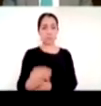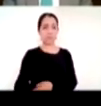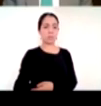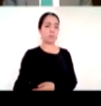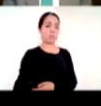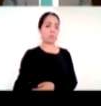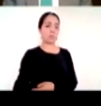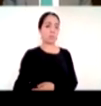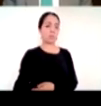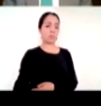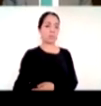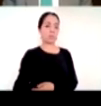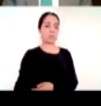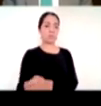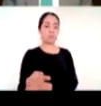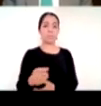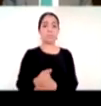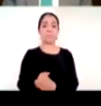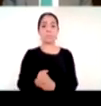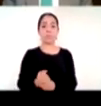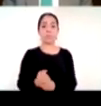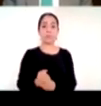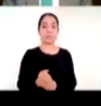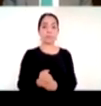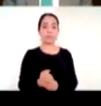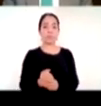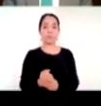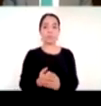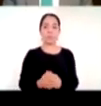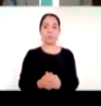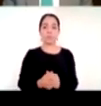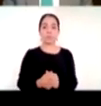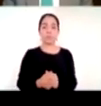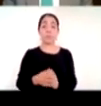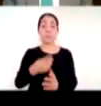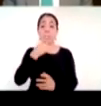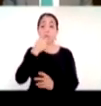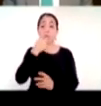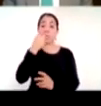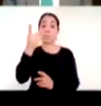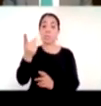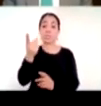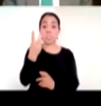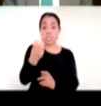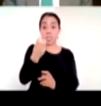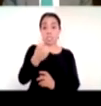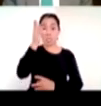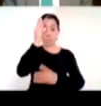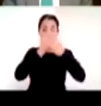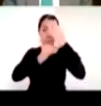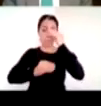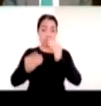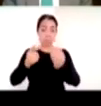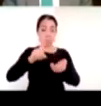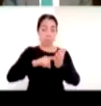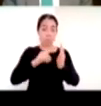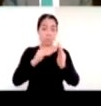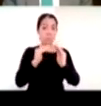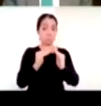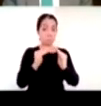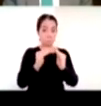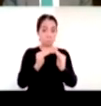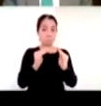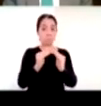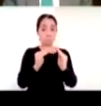muy bueno creo y destaco aquí con ustedes que el número habla por sí solo si los maestros y las